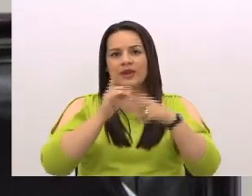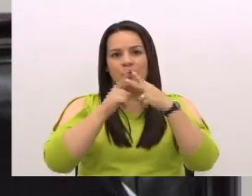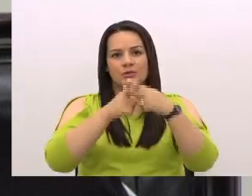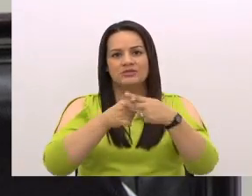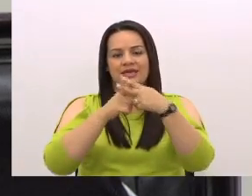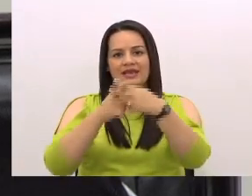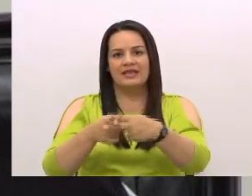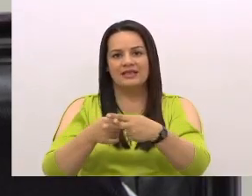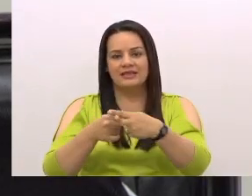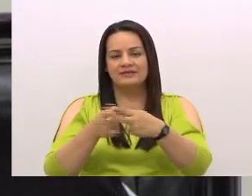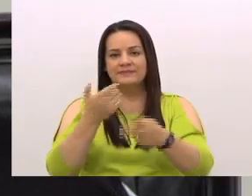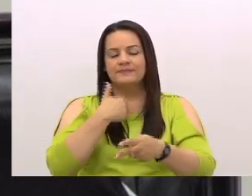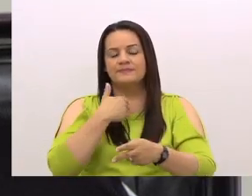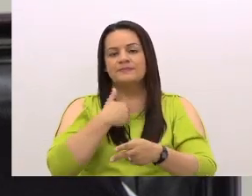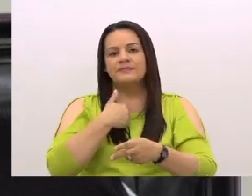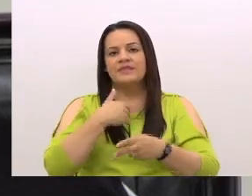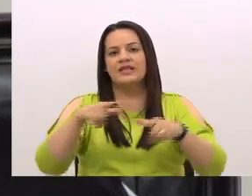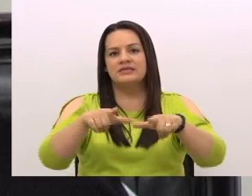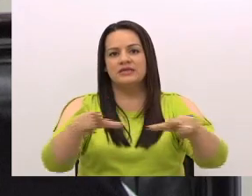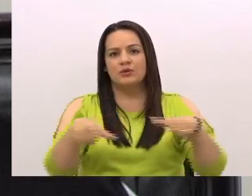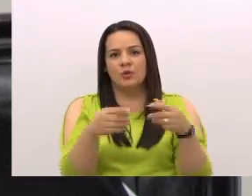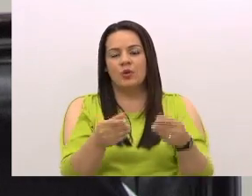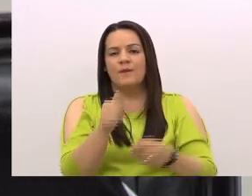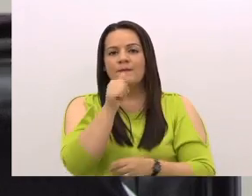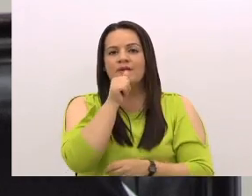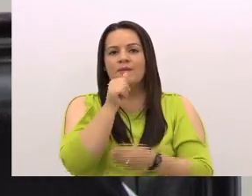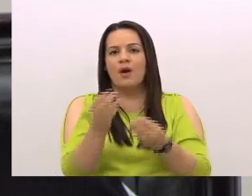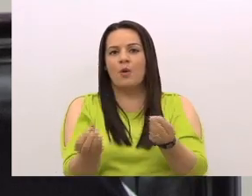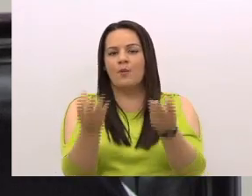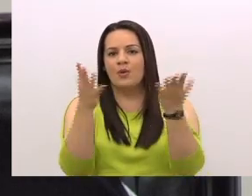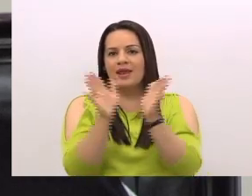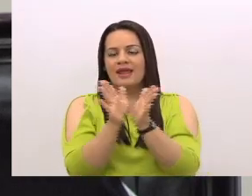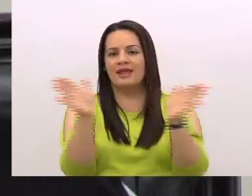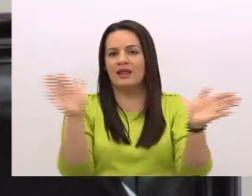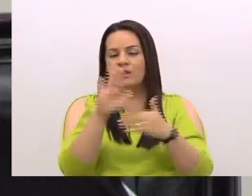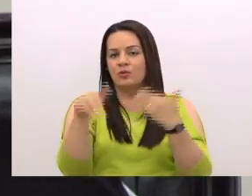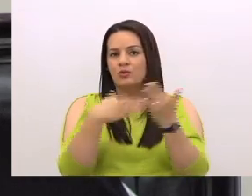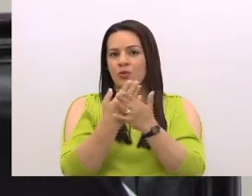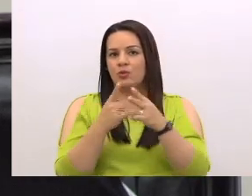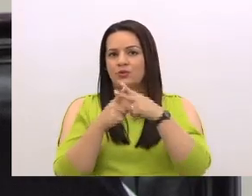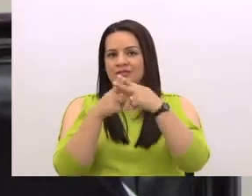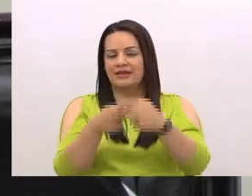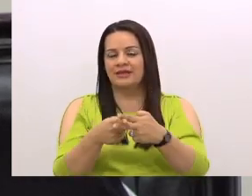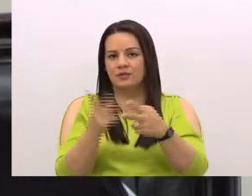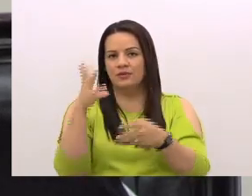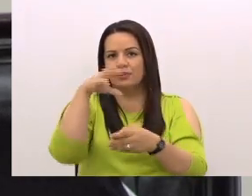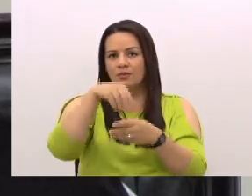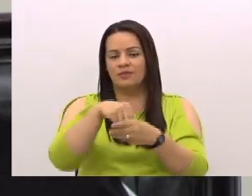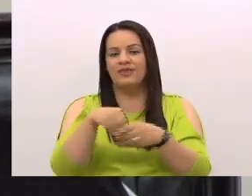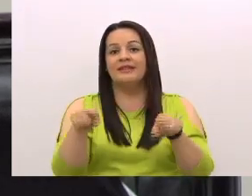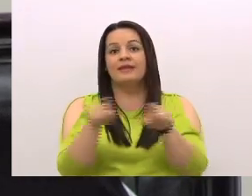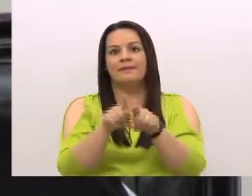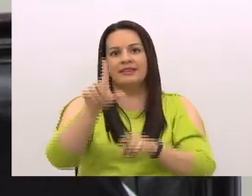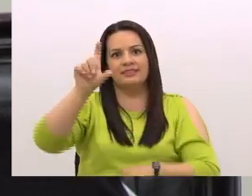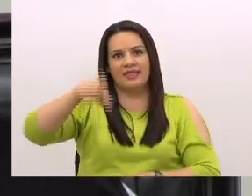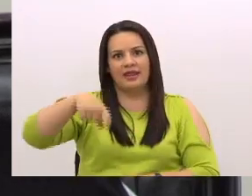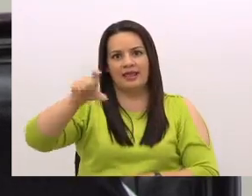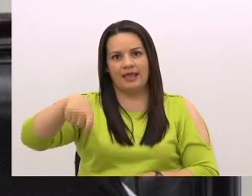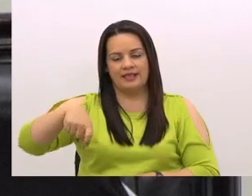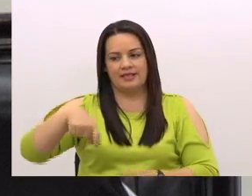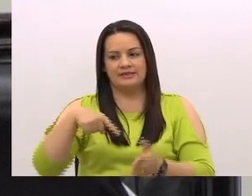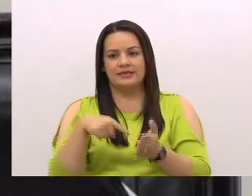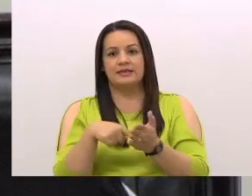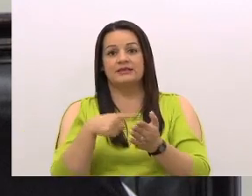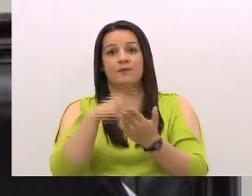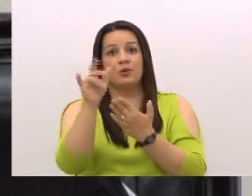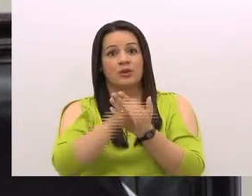que hay en el sector privado o público, en general todos los créditos incluyendo tarjetas. Este proyecto